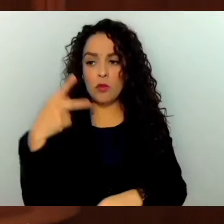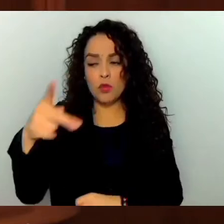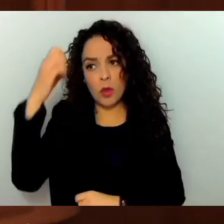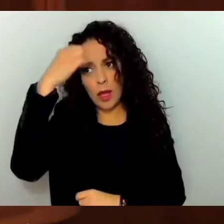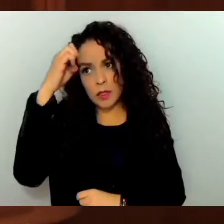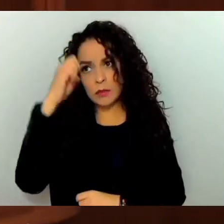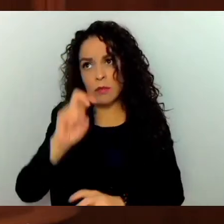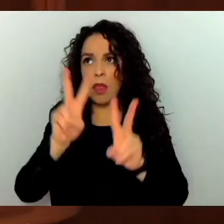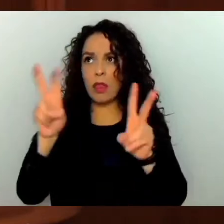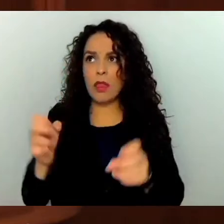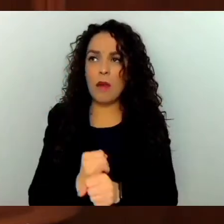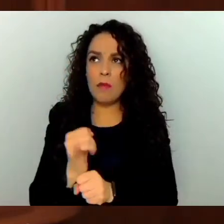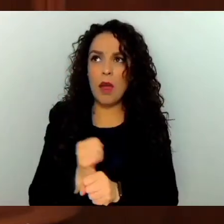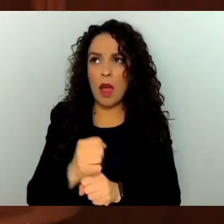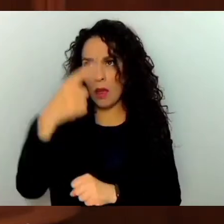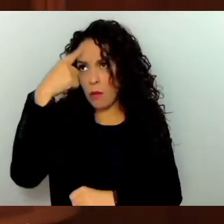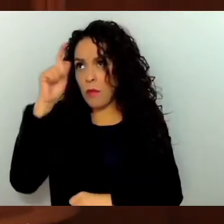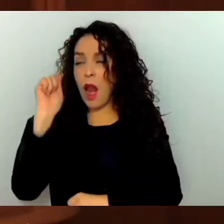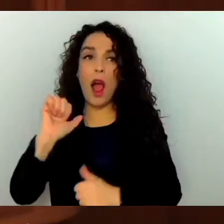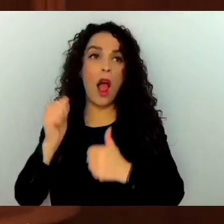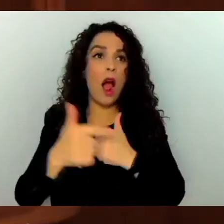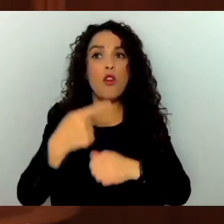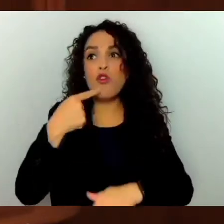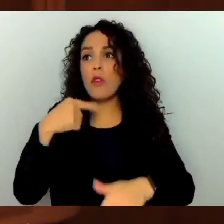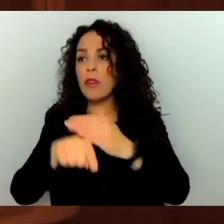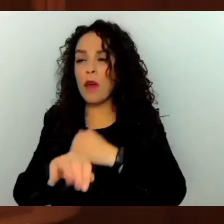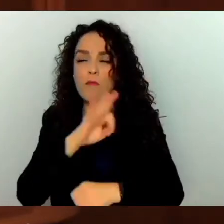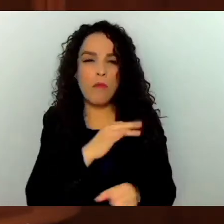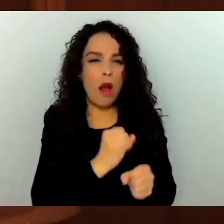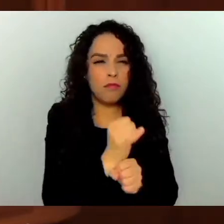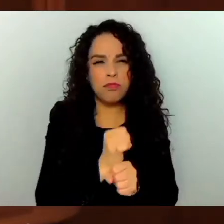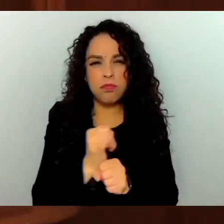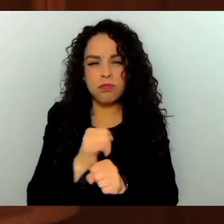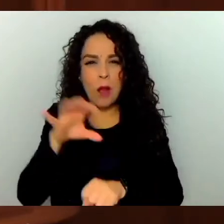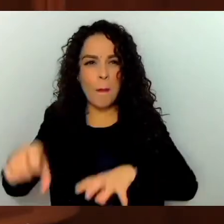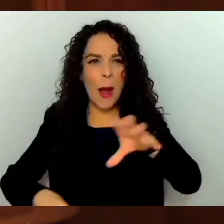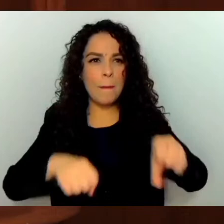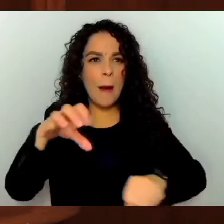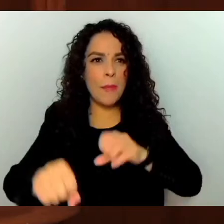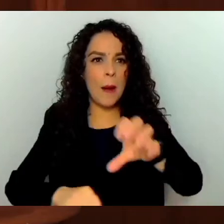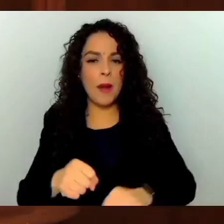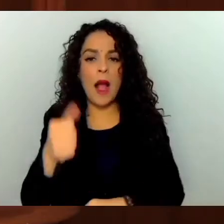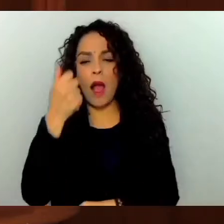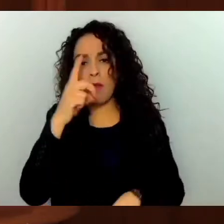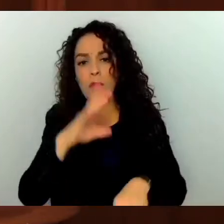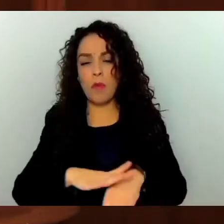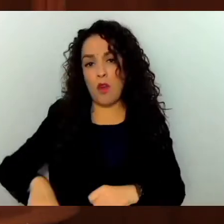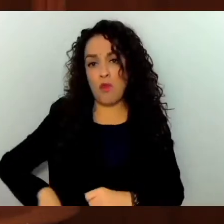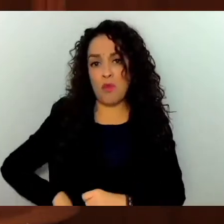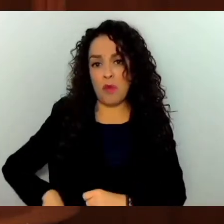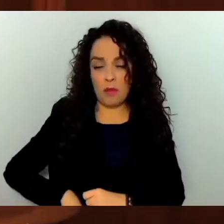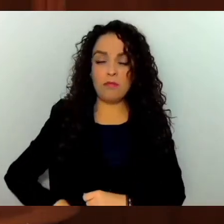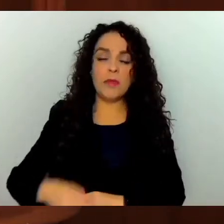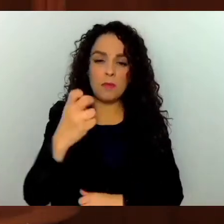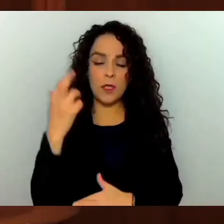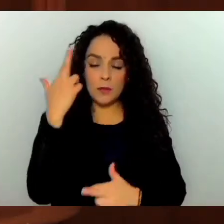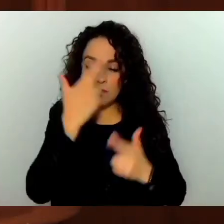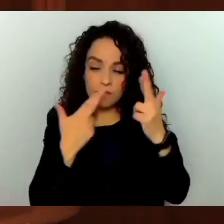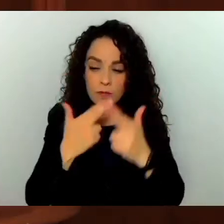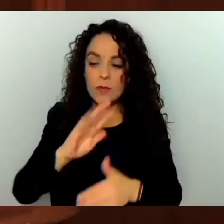investigación y persecución de delitos y la administración pública, fueron analizadas las propuestas y se formulan